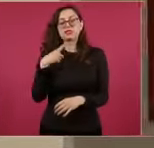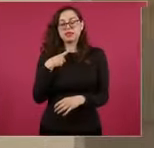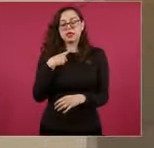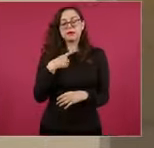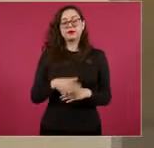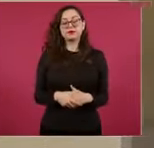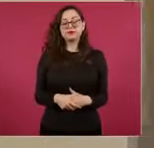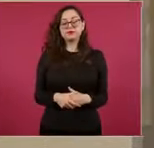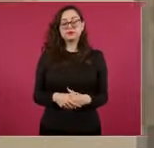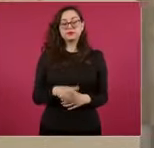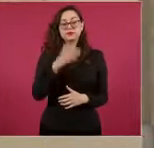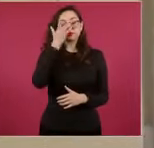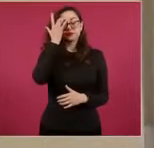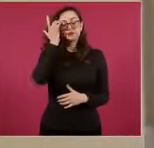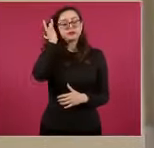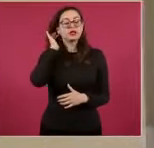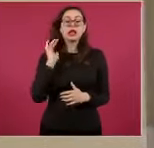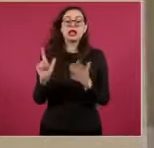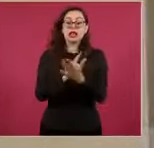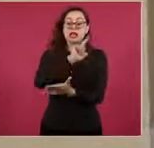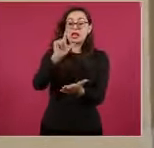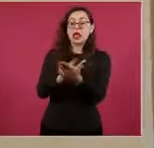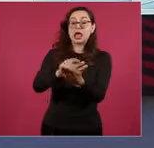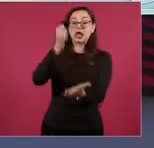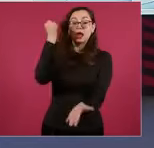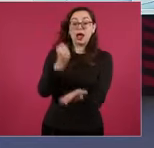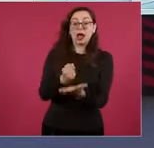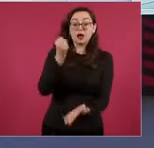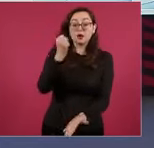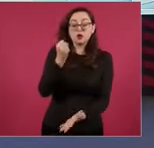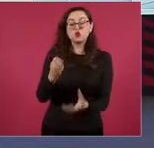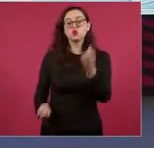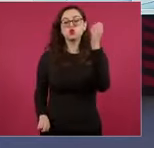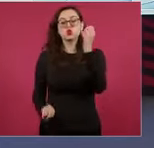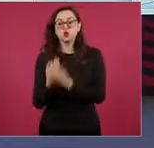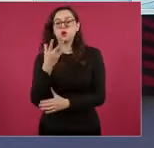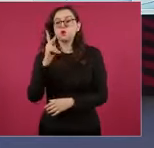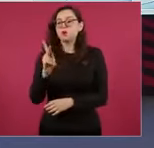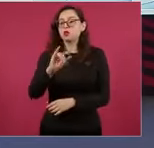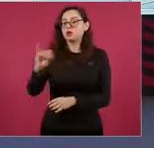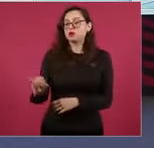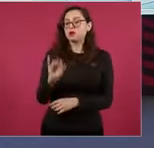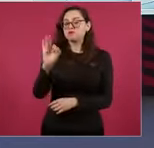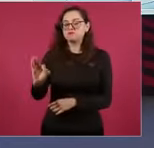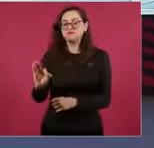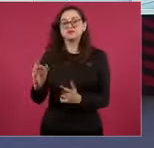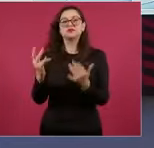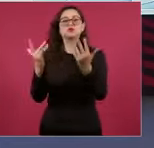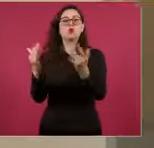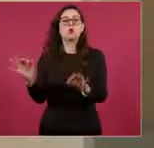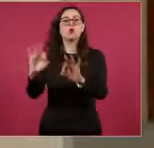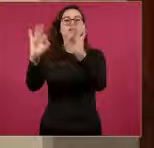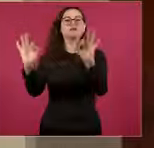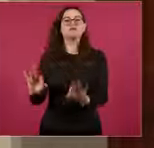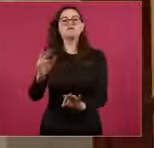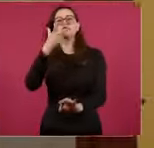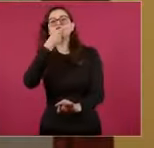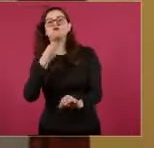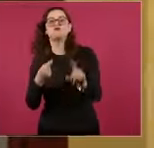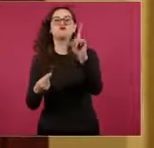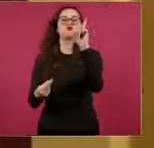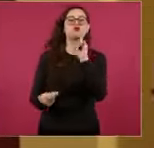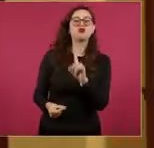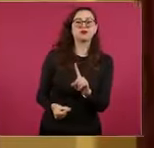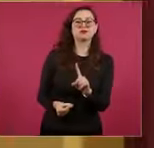a tener de aprobarse esta reforma un poder judicial paritario, mitad mujeres y mitad hombres.